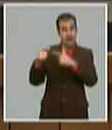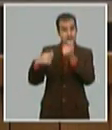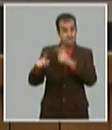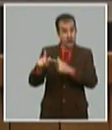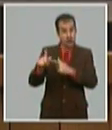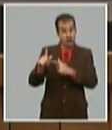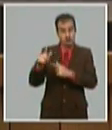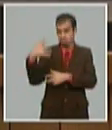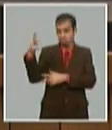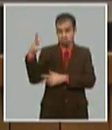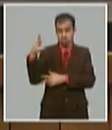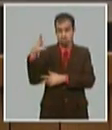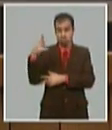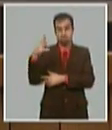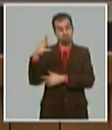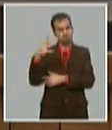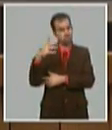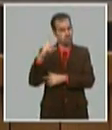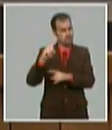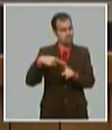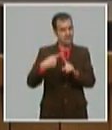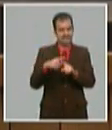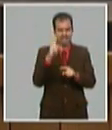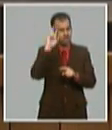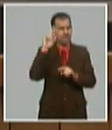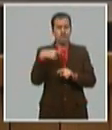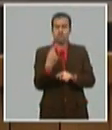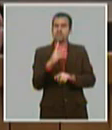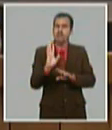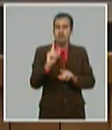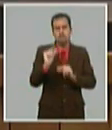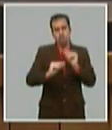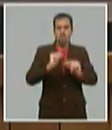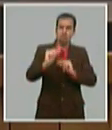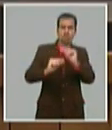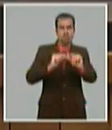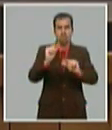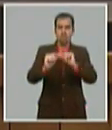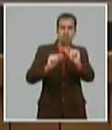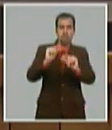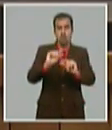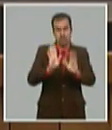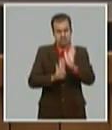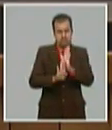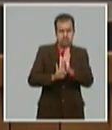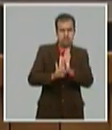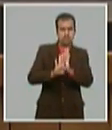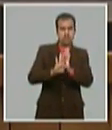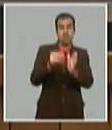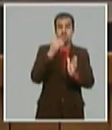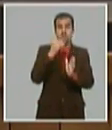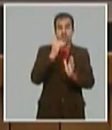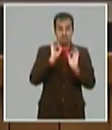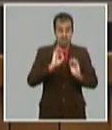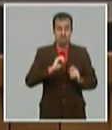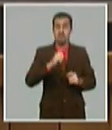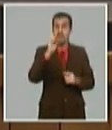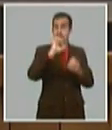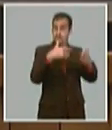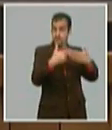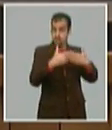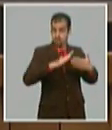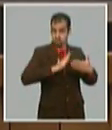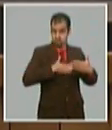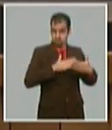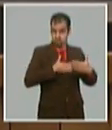recordemos que hemos dado algunos pasos para incentivar las exportaciones del sector no estatal a través